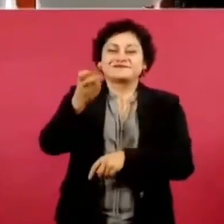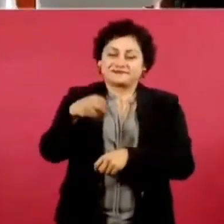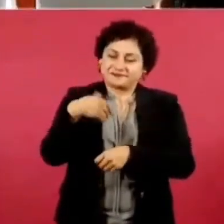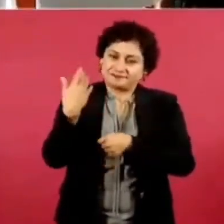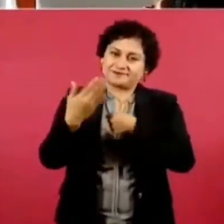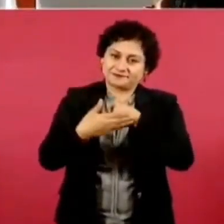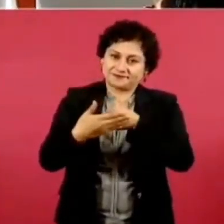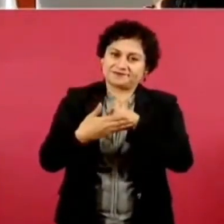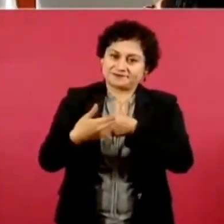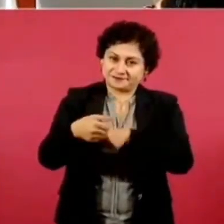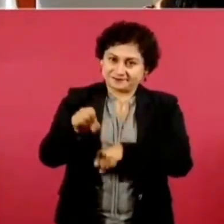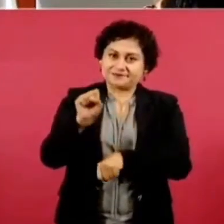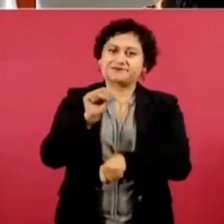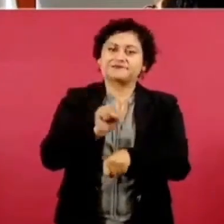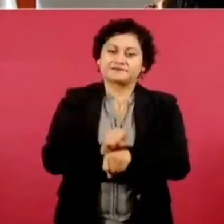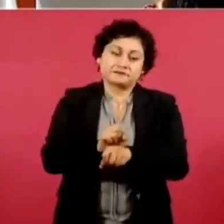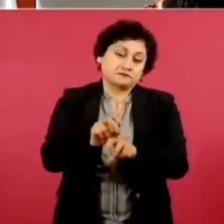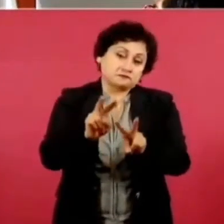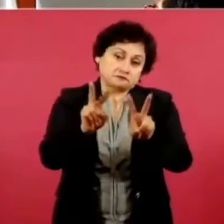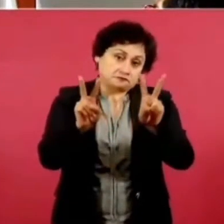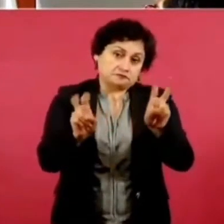el tema y pues lo compartimos con usted.